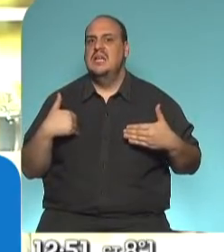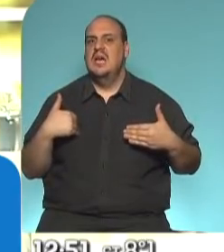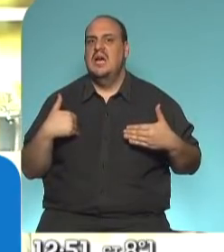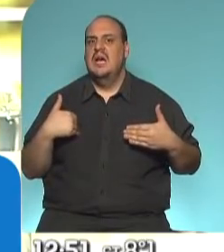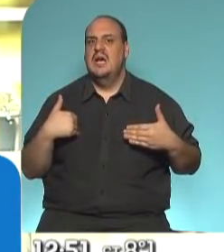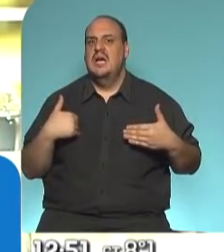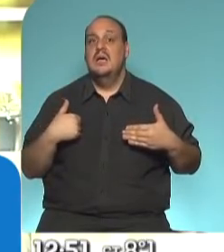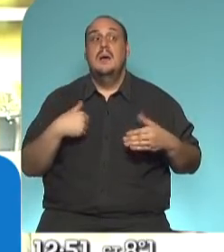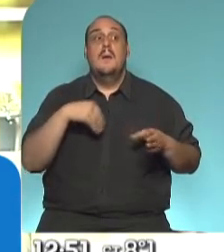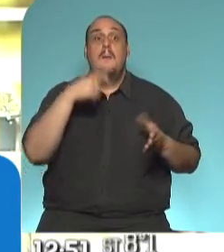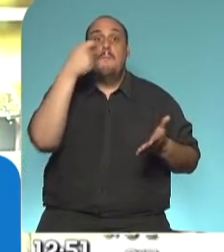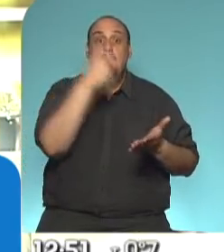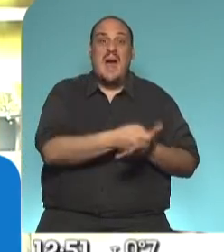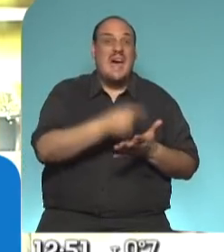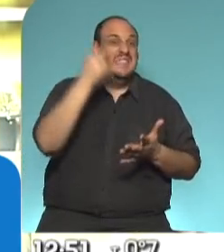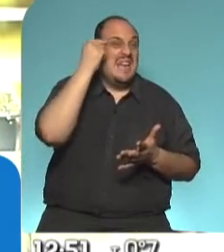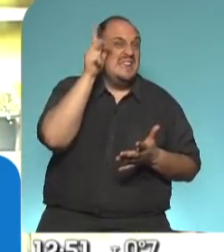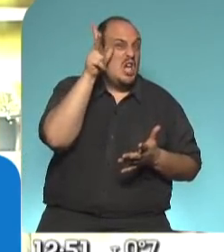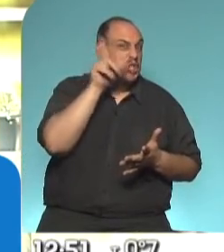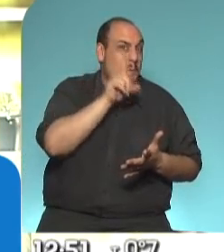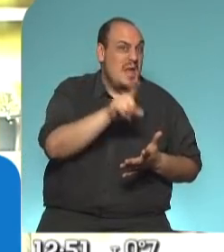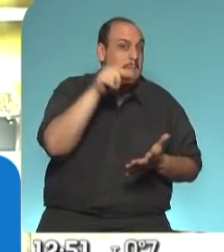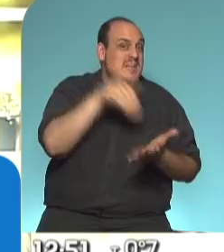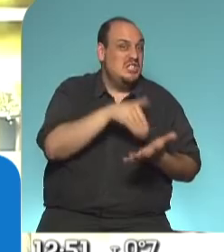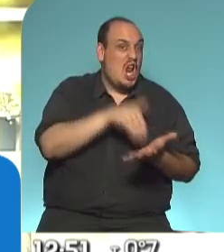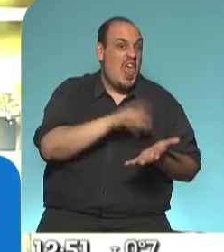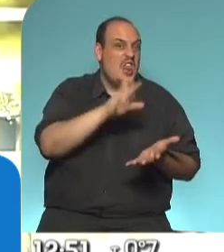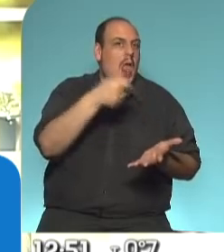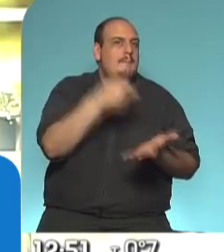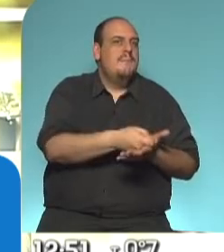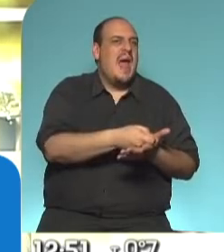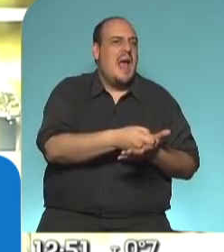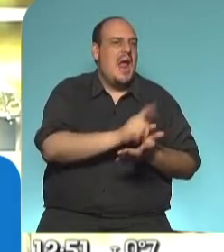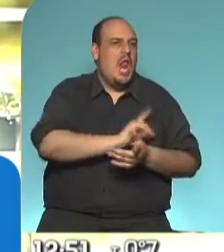pagar 38 mil millones de dólares que estaba obligada a pagar.